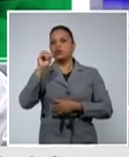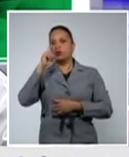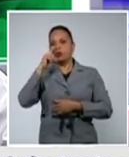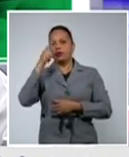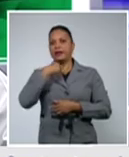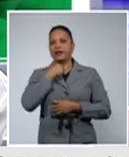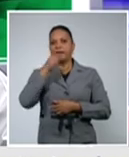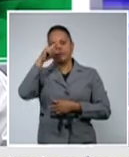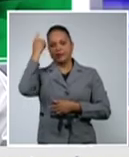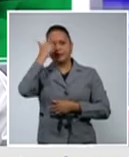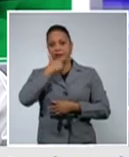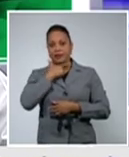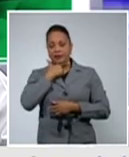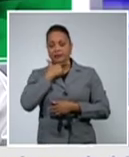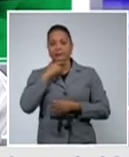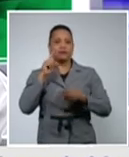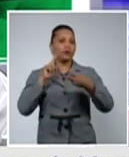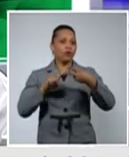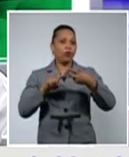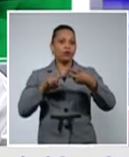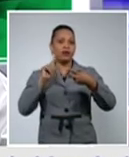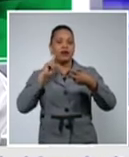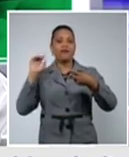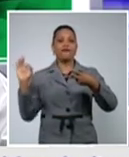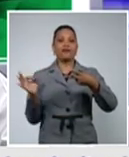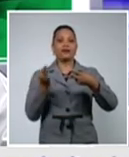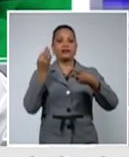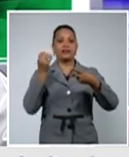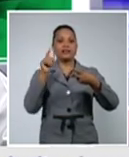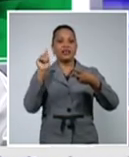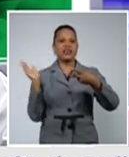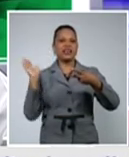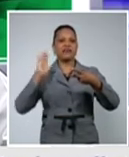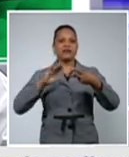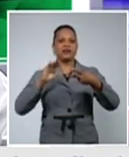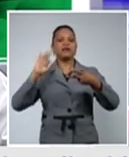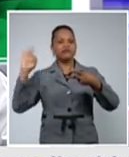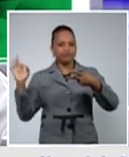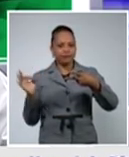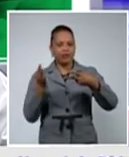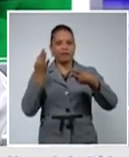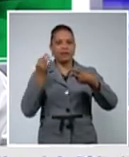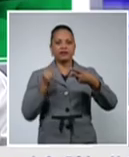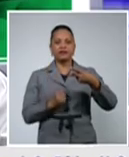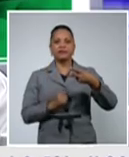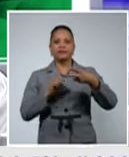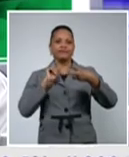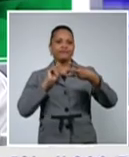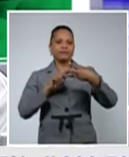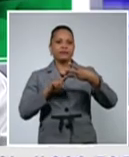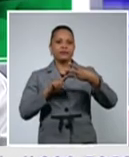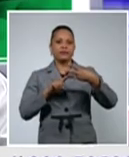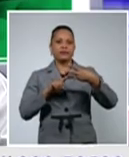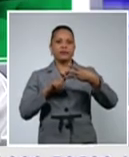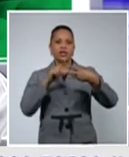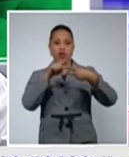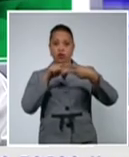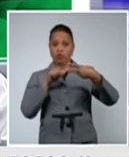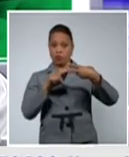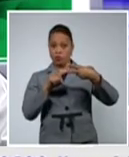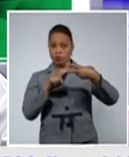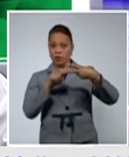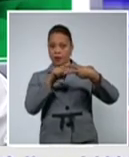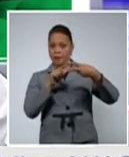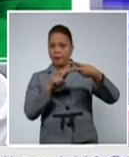una francesa procedente de Francia los dos primeros casos importados